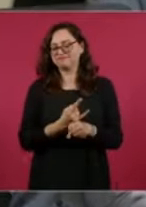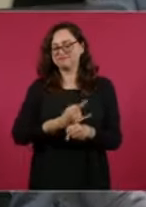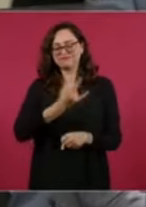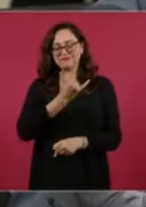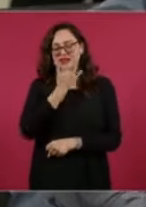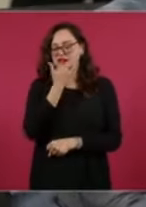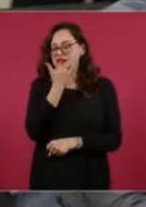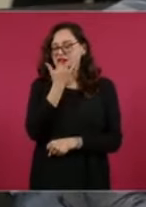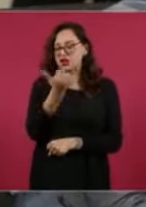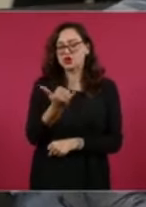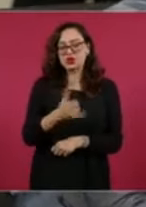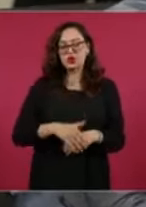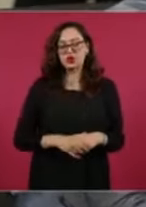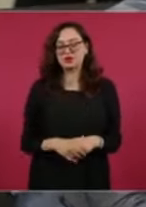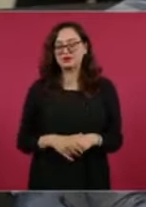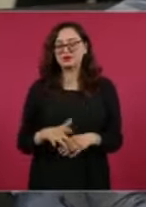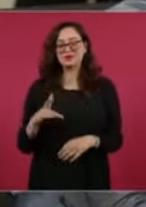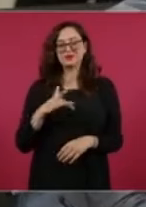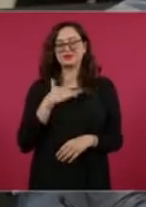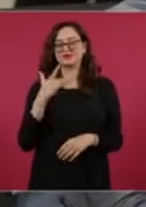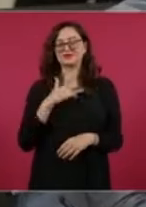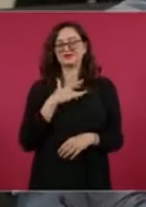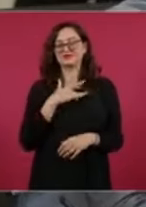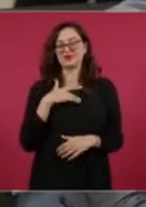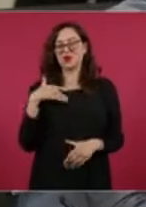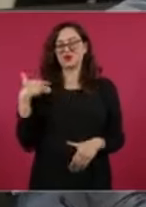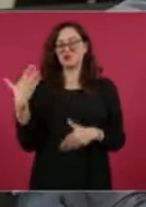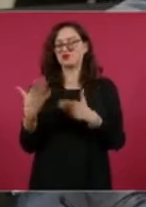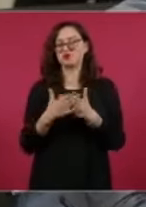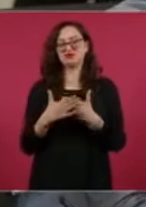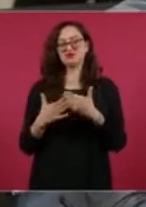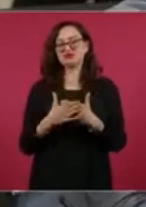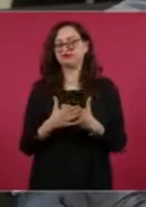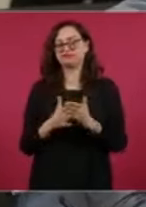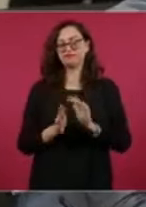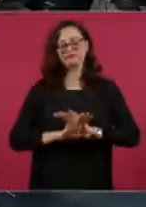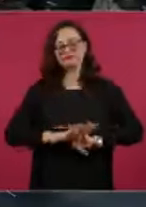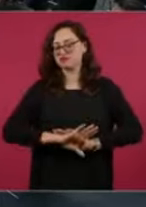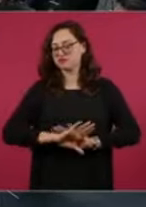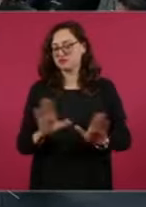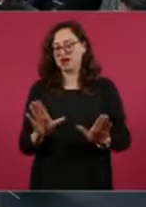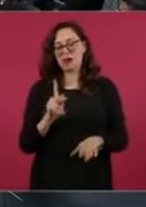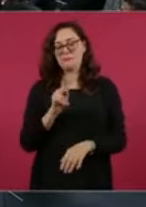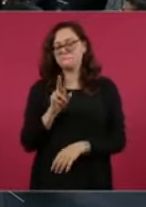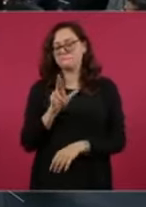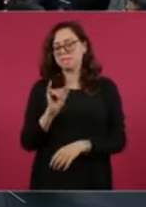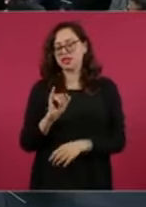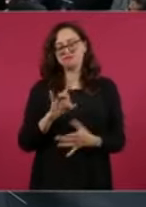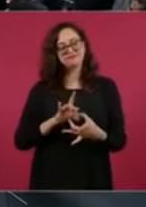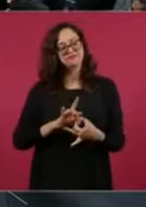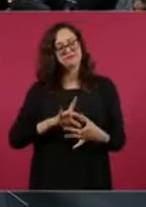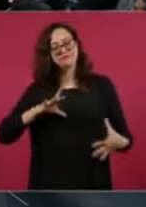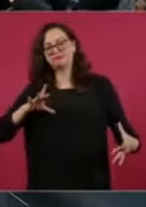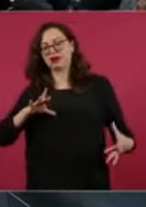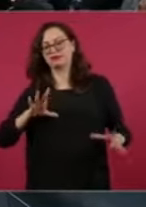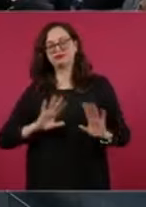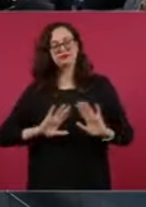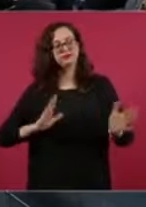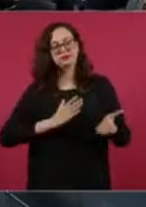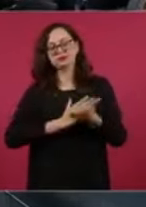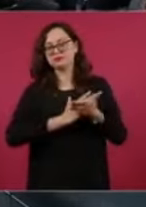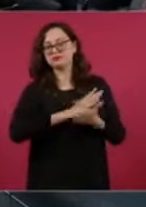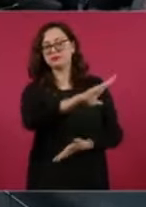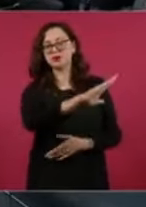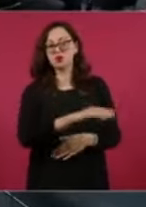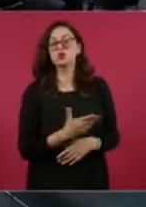histórico, por lo que adelantaron que de llegar romperían lazos con el tricolor en esa materia. ¿Cuál sería su opinión sobre esto? Hace unos